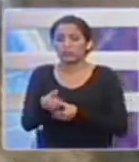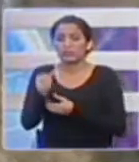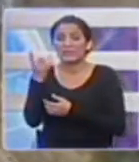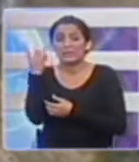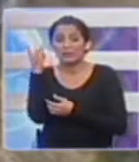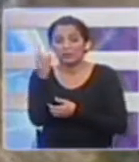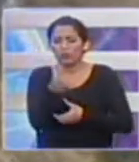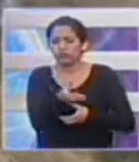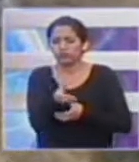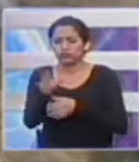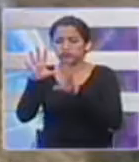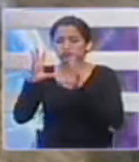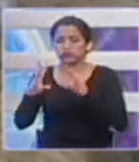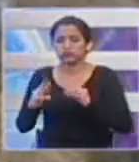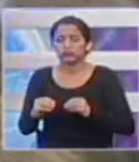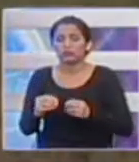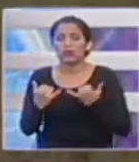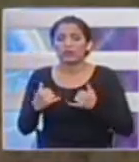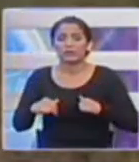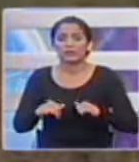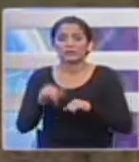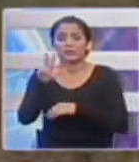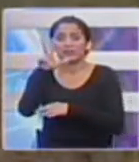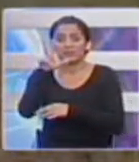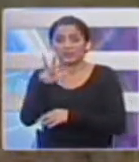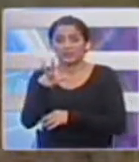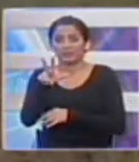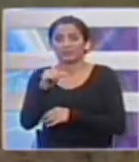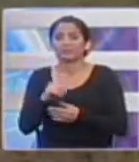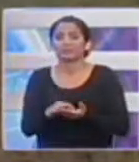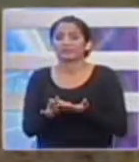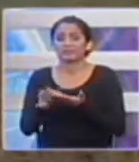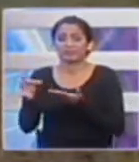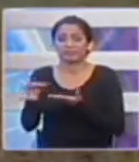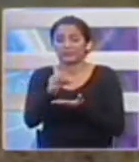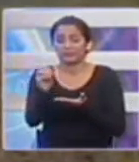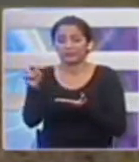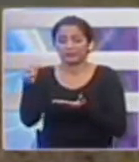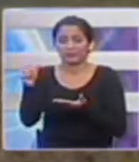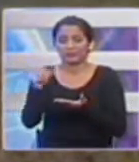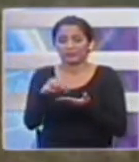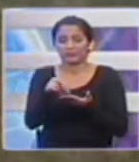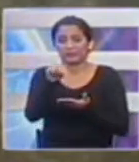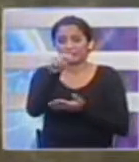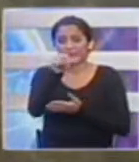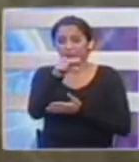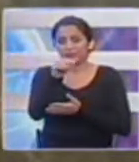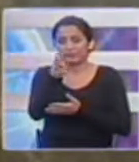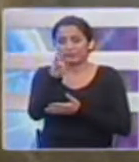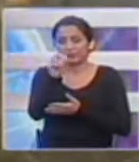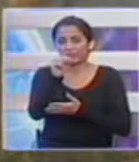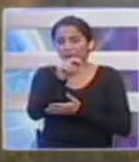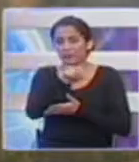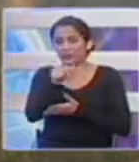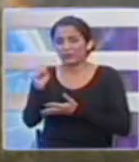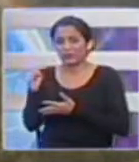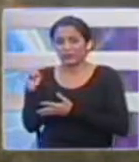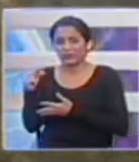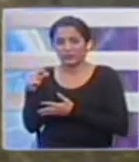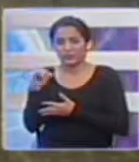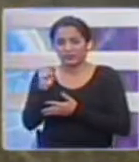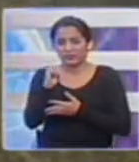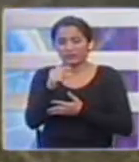En los cantones de Oña, Nabón y Zixi, la gobernación ha coordinado la movilización de 220 personas de diferentes